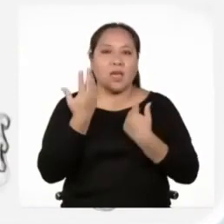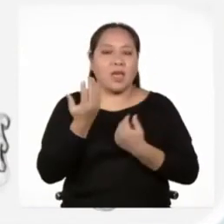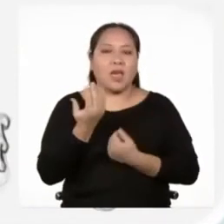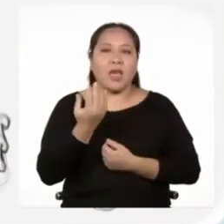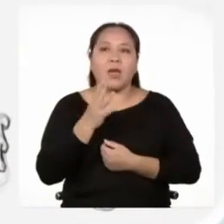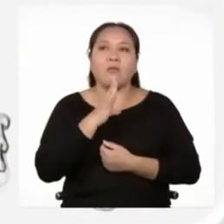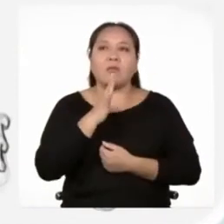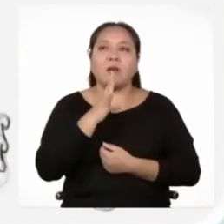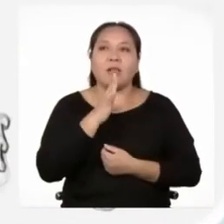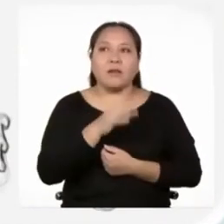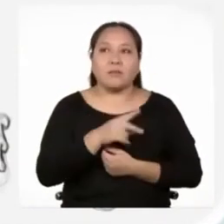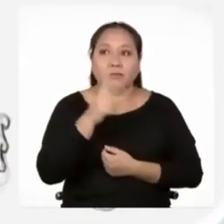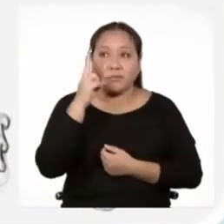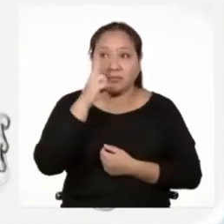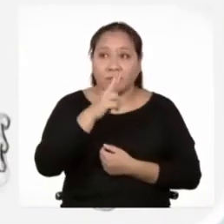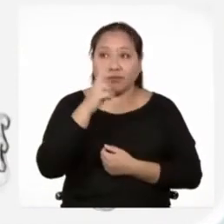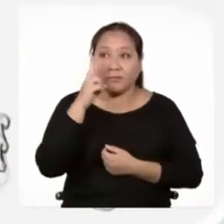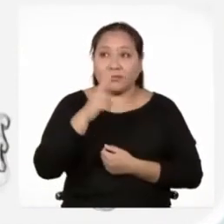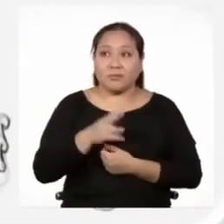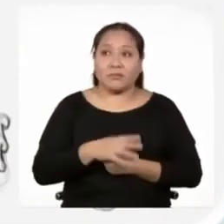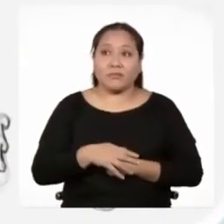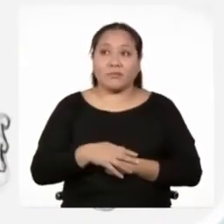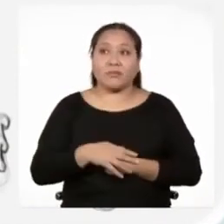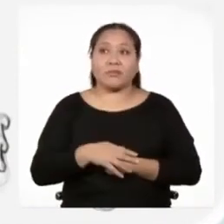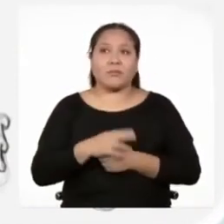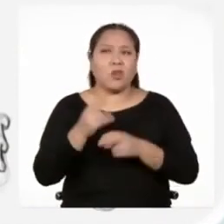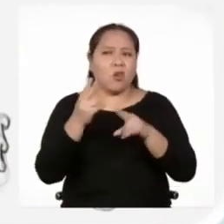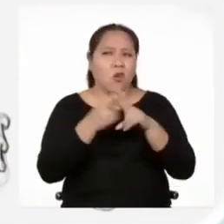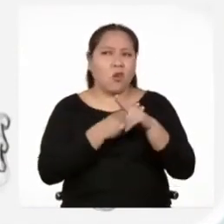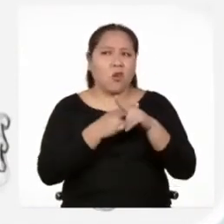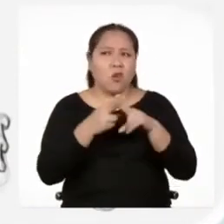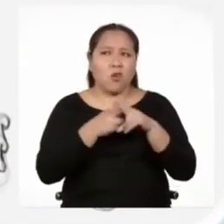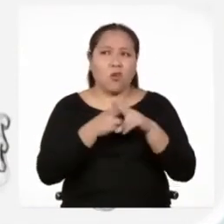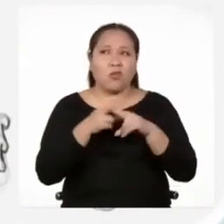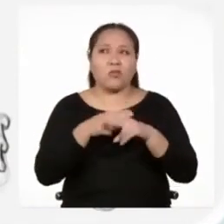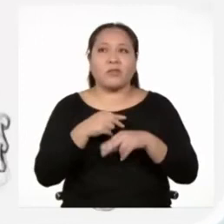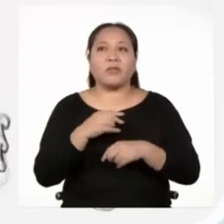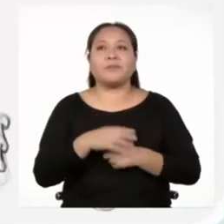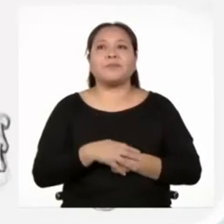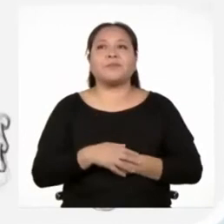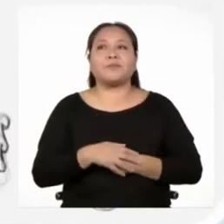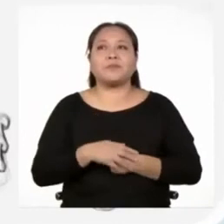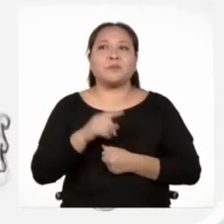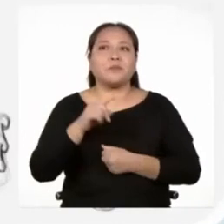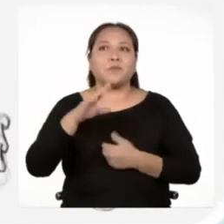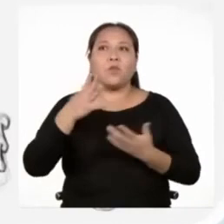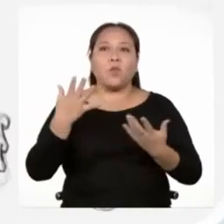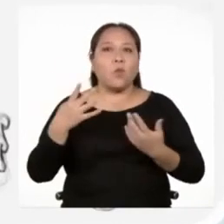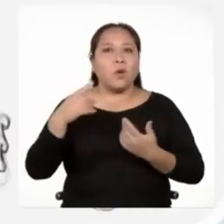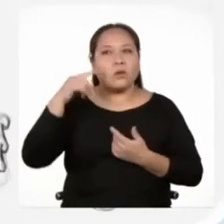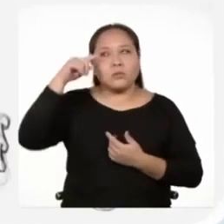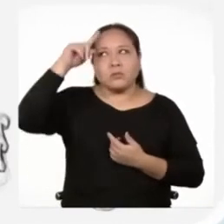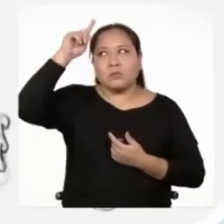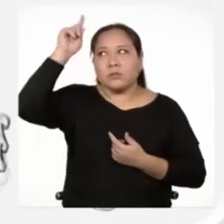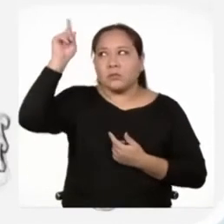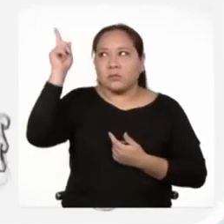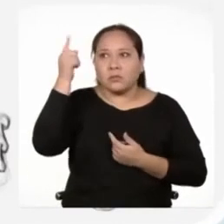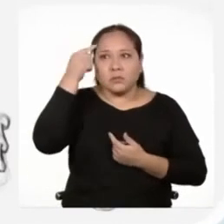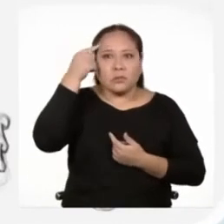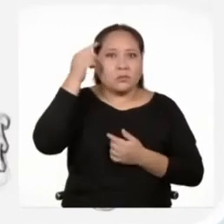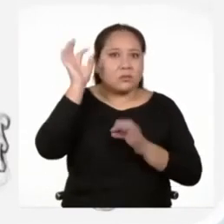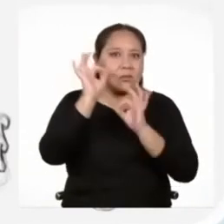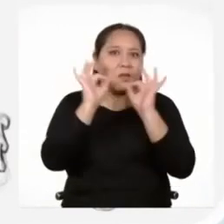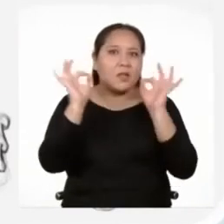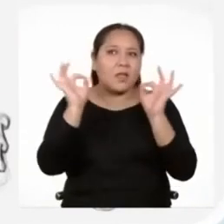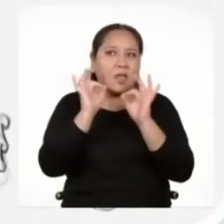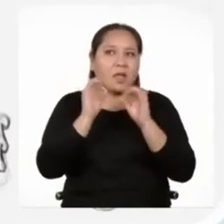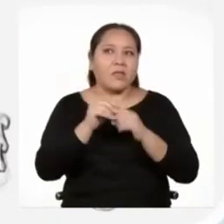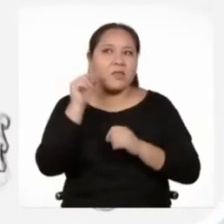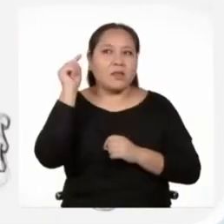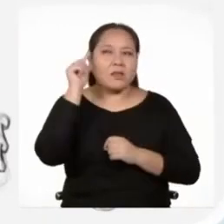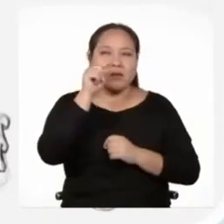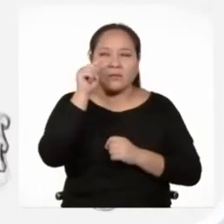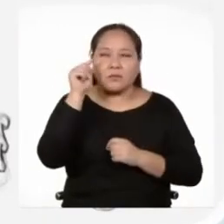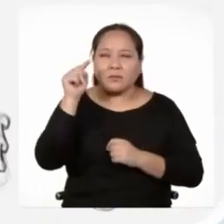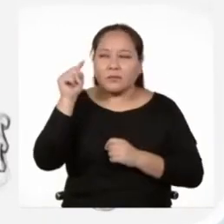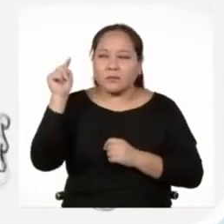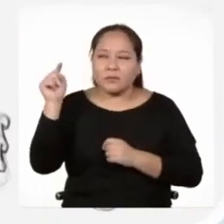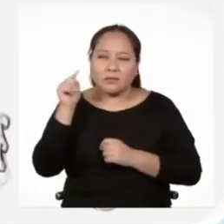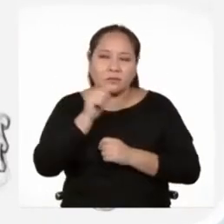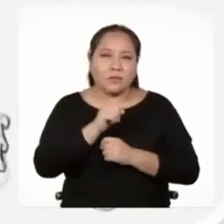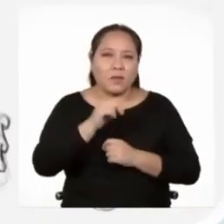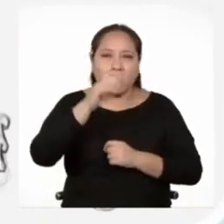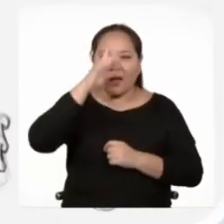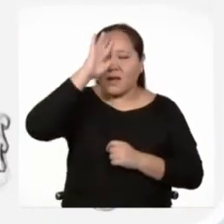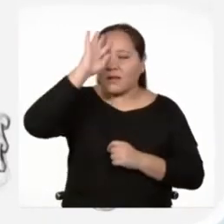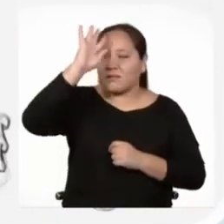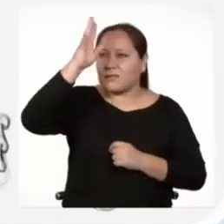Como podrás ver, la tira cómica es breve, y en este caso no hay globos de texto. En ese sentido, debes tener mucha